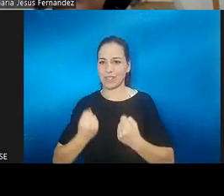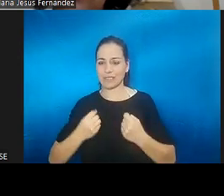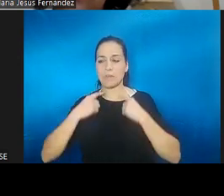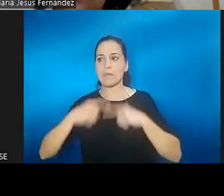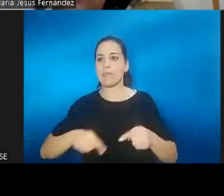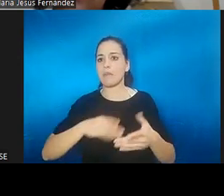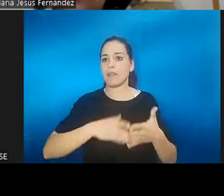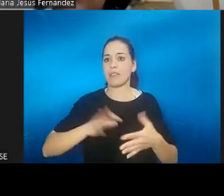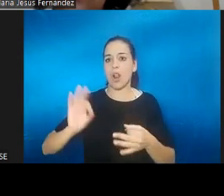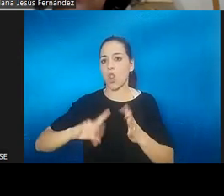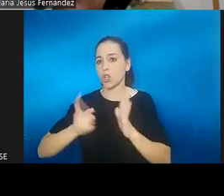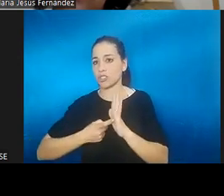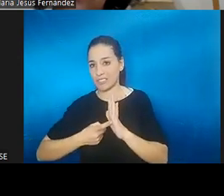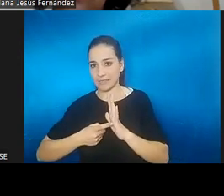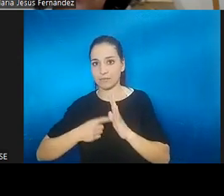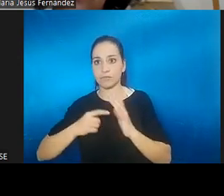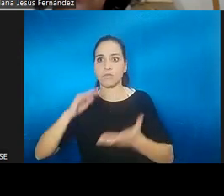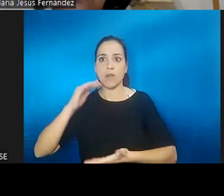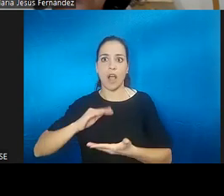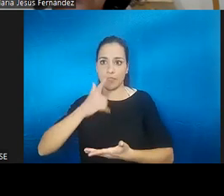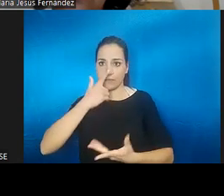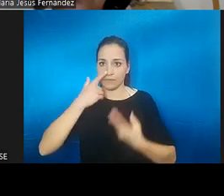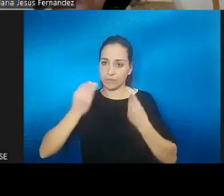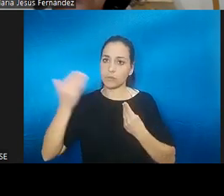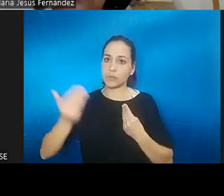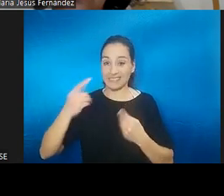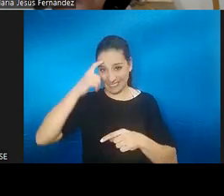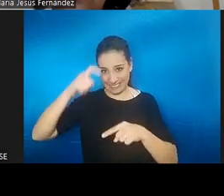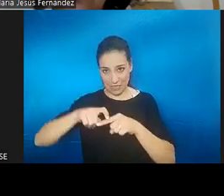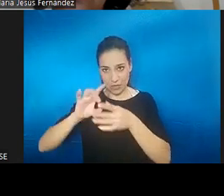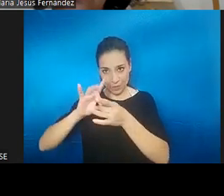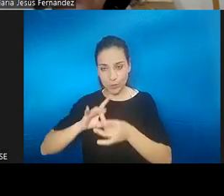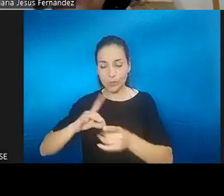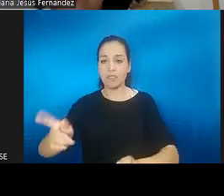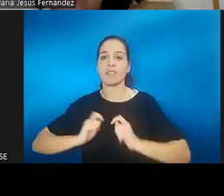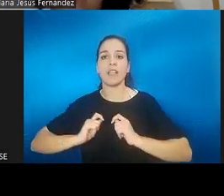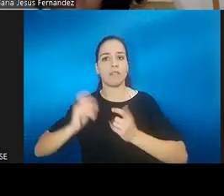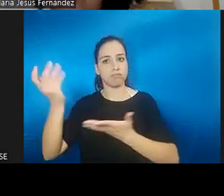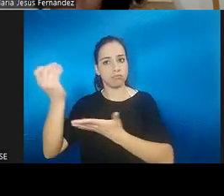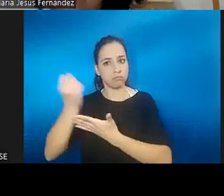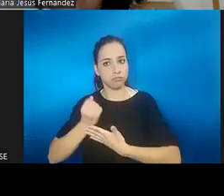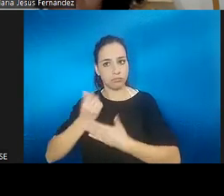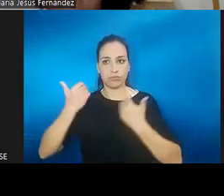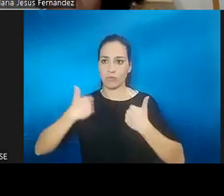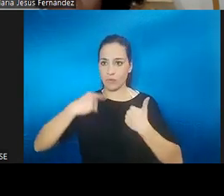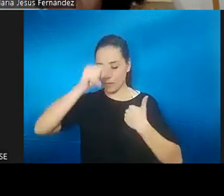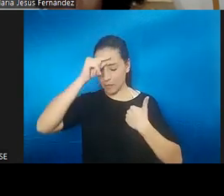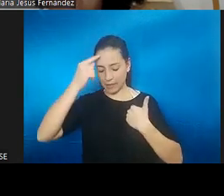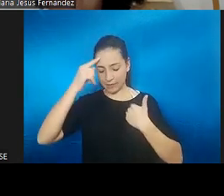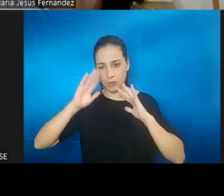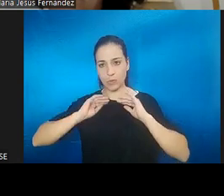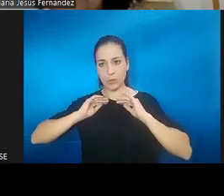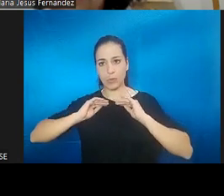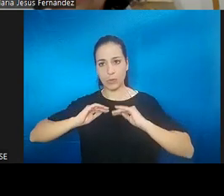de una capacidad tan importante, la psicología puede servir de apoyo para el cuerpo y la mente, para la persona pueda ir